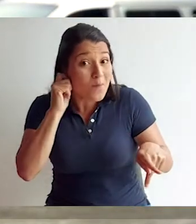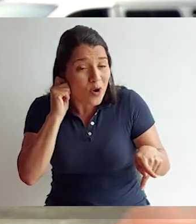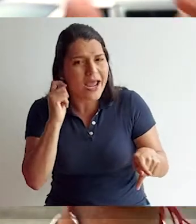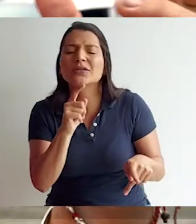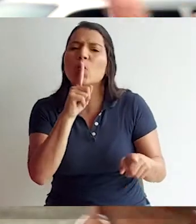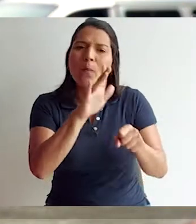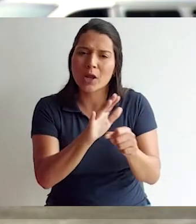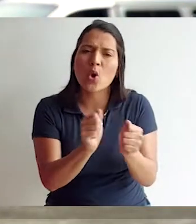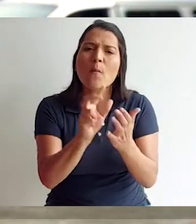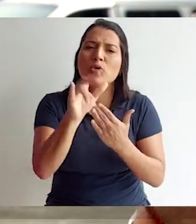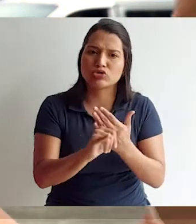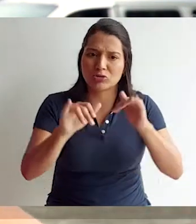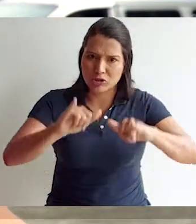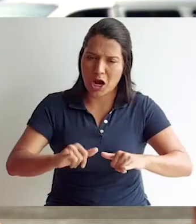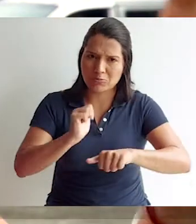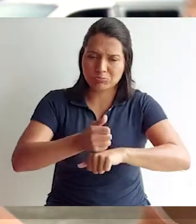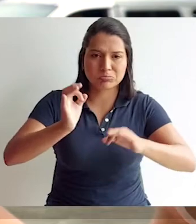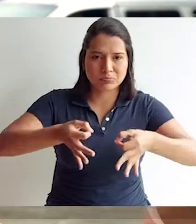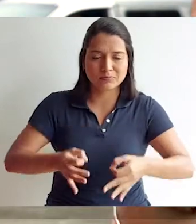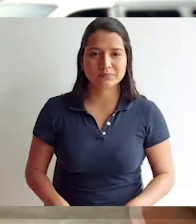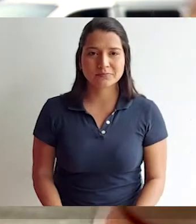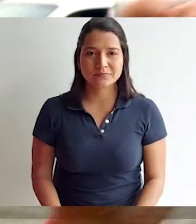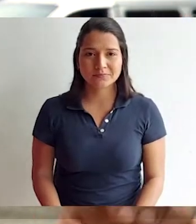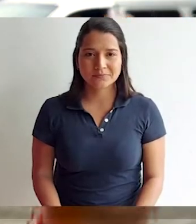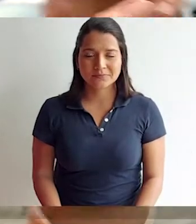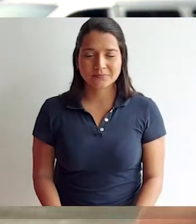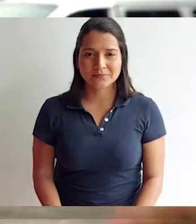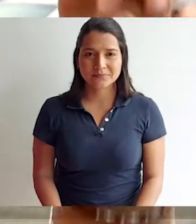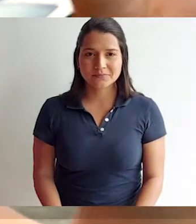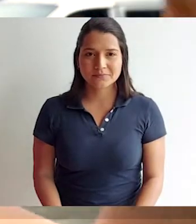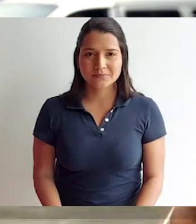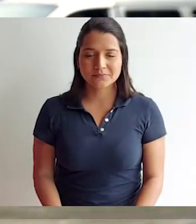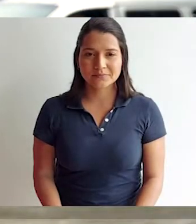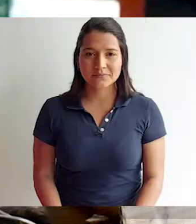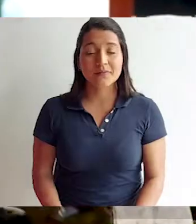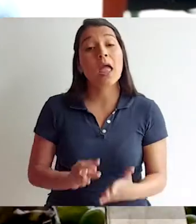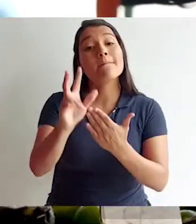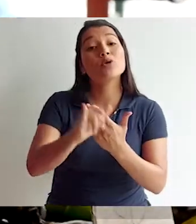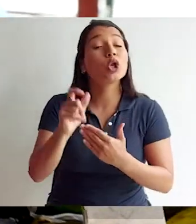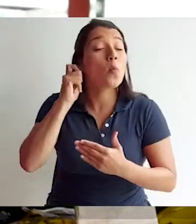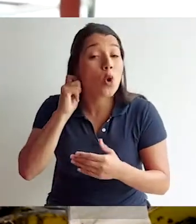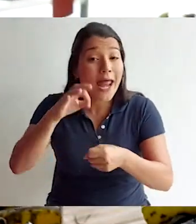tiempo se diga, bueno, aquí está lo que este grupito de mujeres soñaron y lo dejaron.